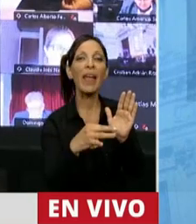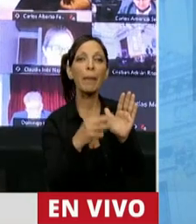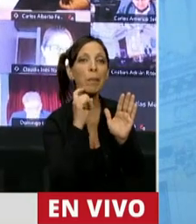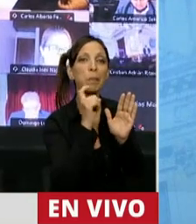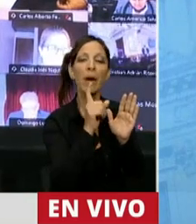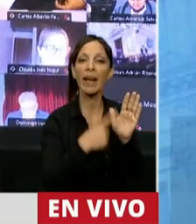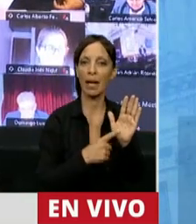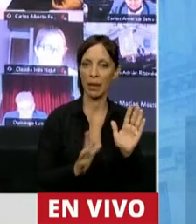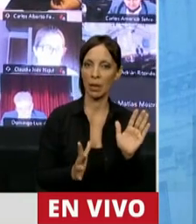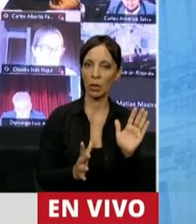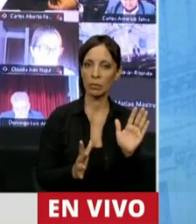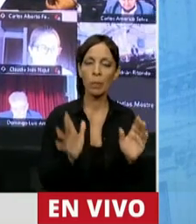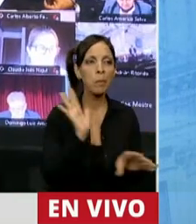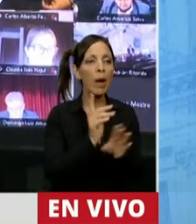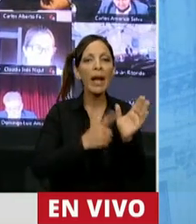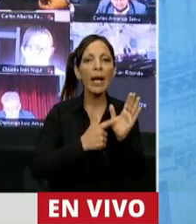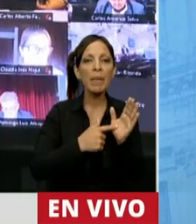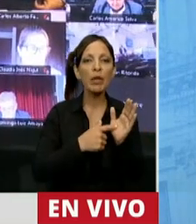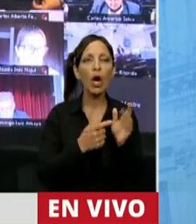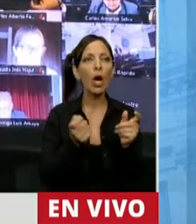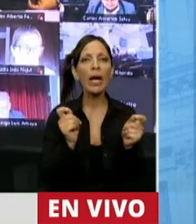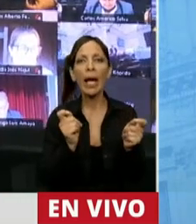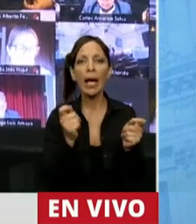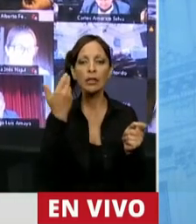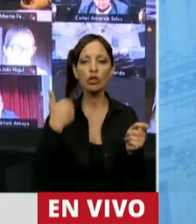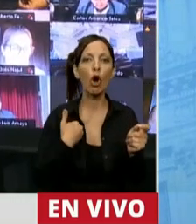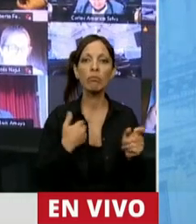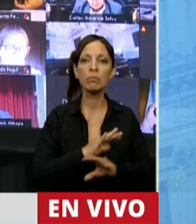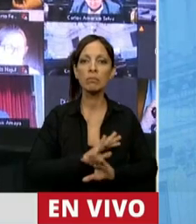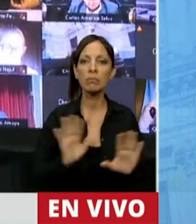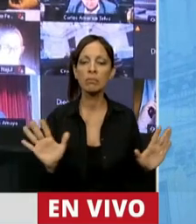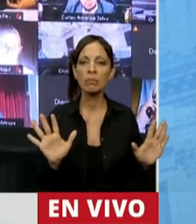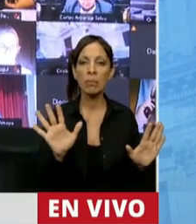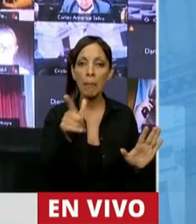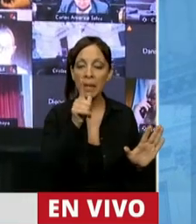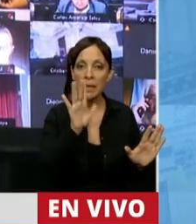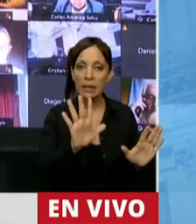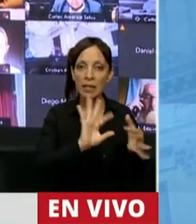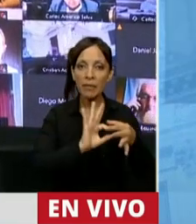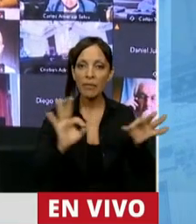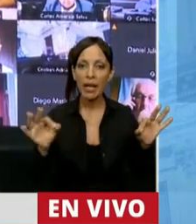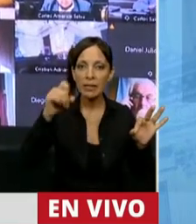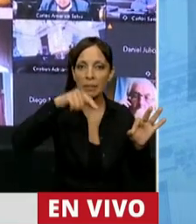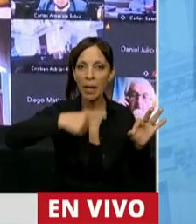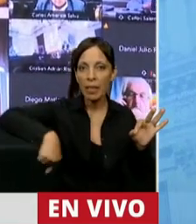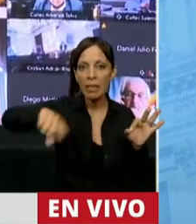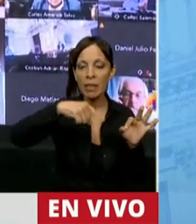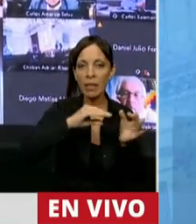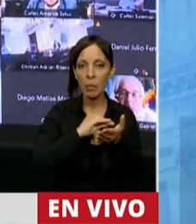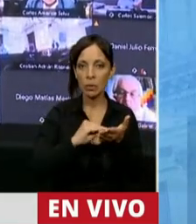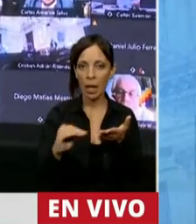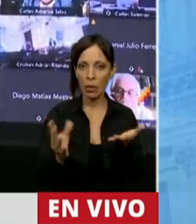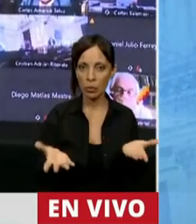El reglamento soy yo, parece que fuera la frase de esta Cámara de Diputados.